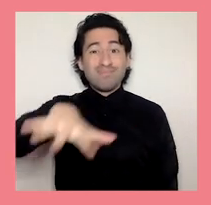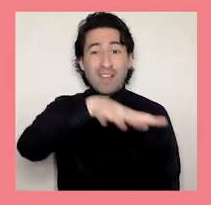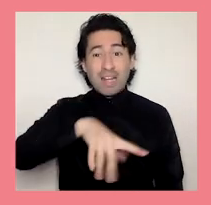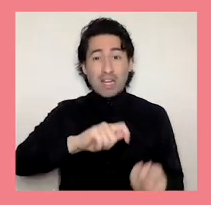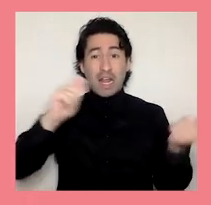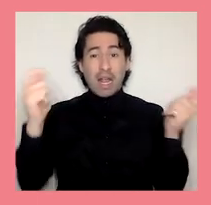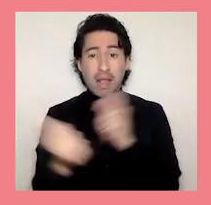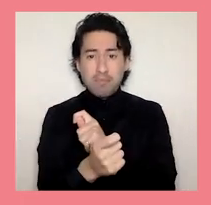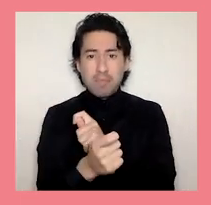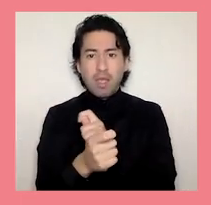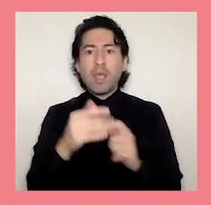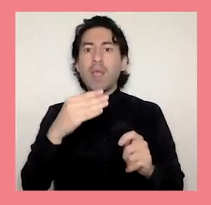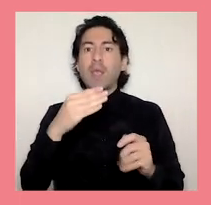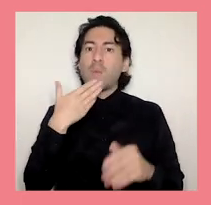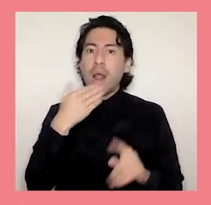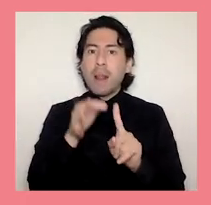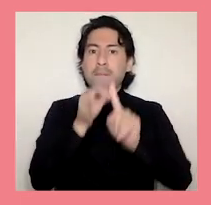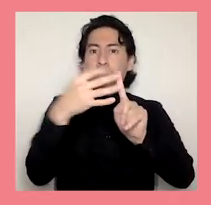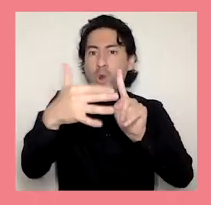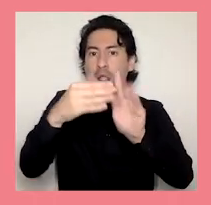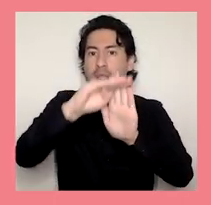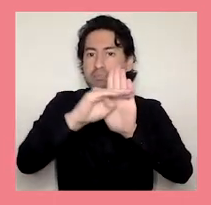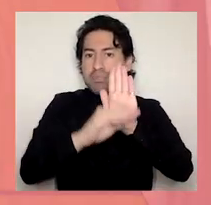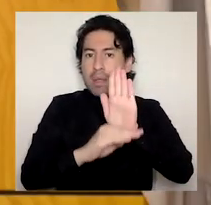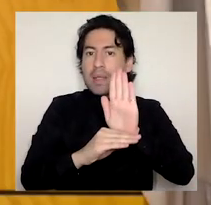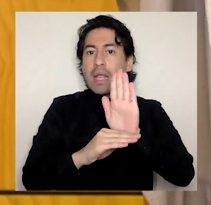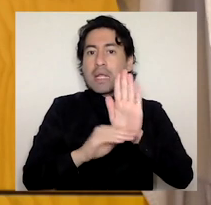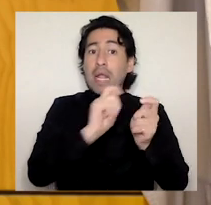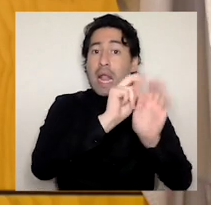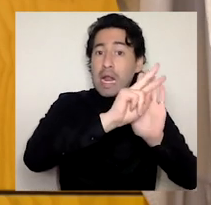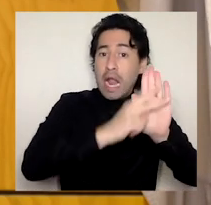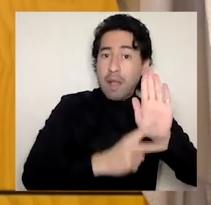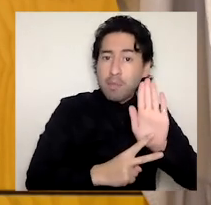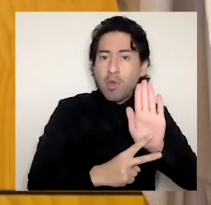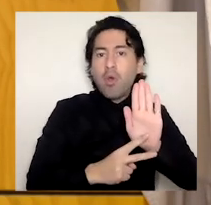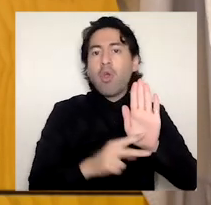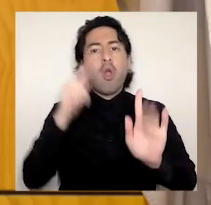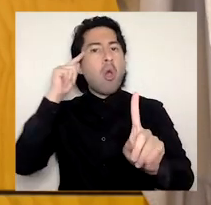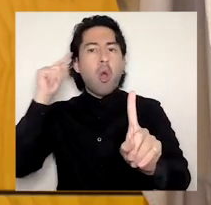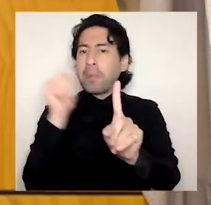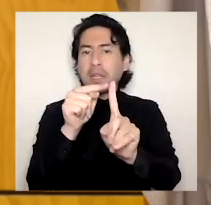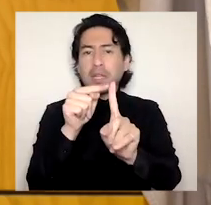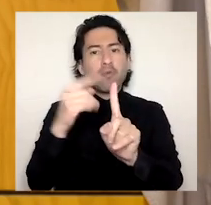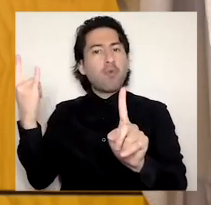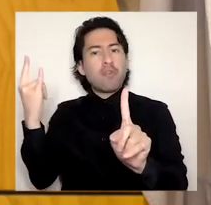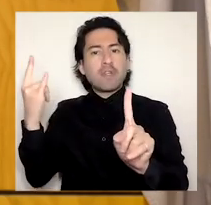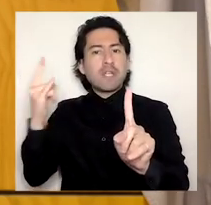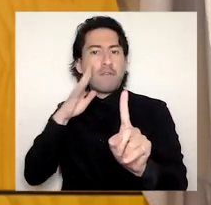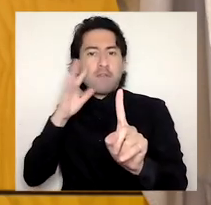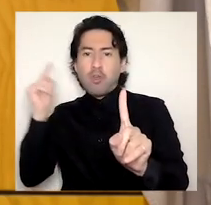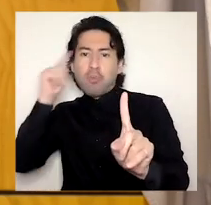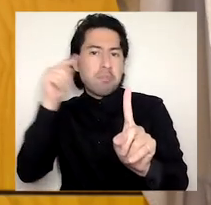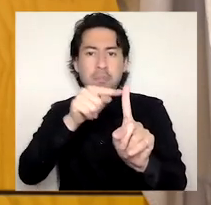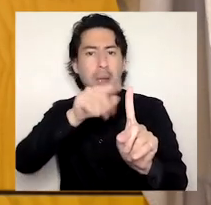cambiado los fines a los que ha sido llamada la Universidad del BioBio. A continuación, me referiré en detalle a los